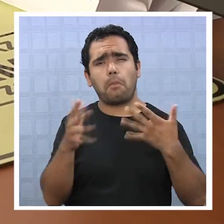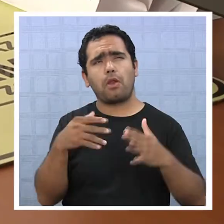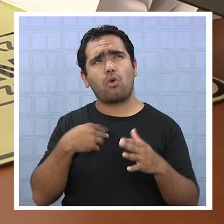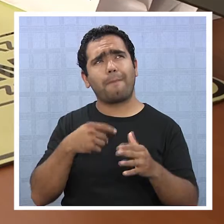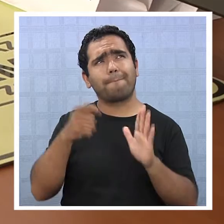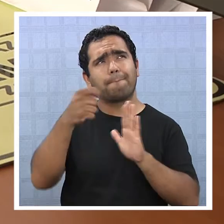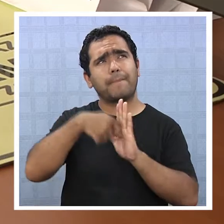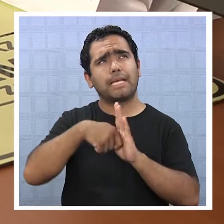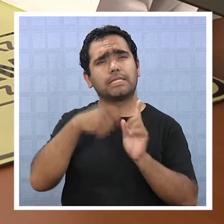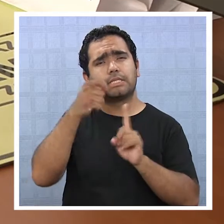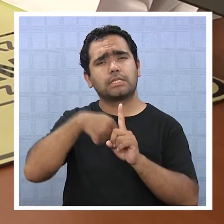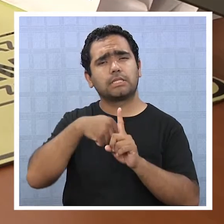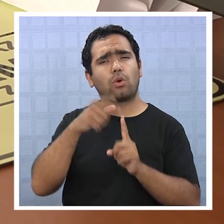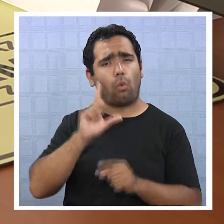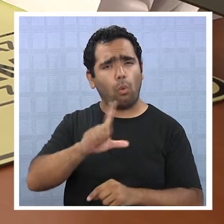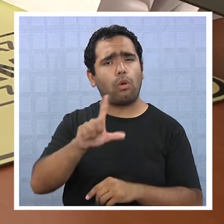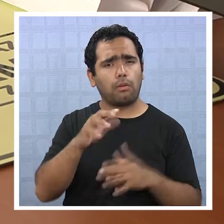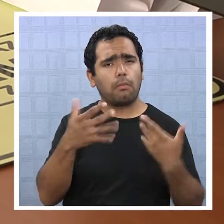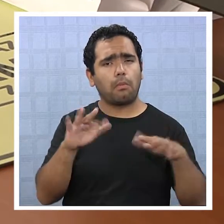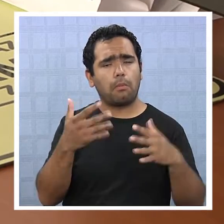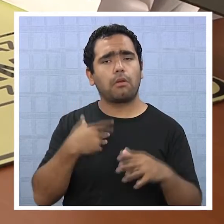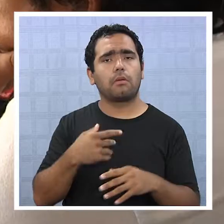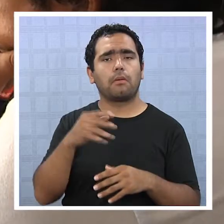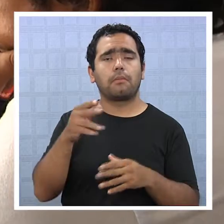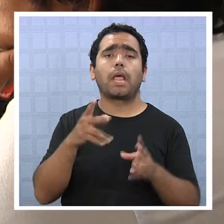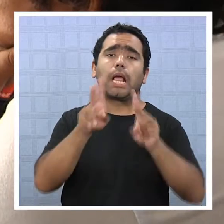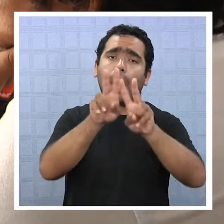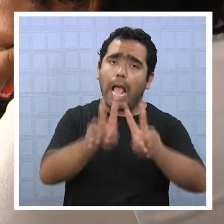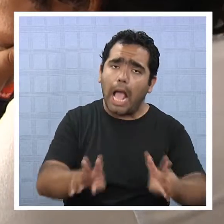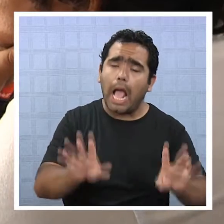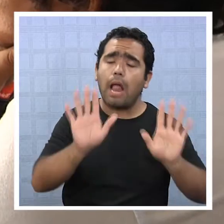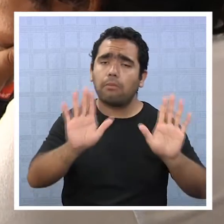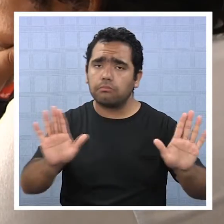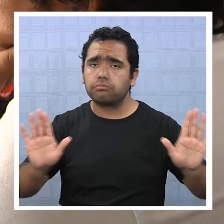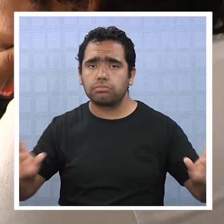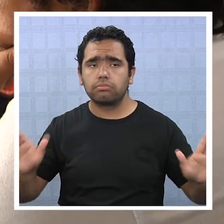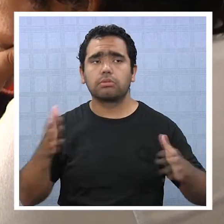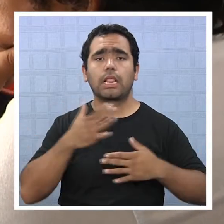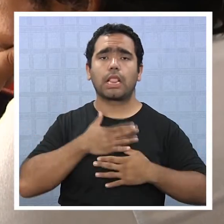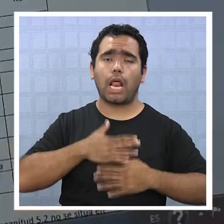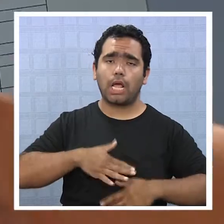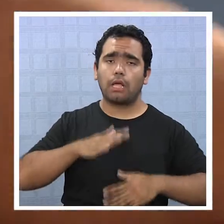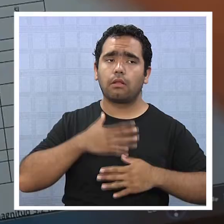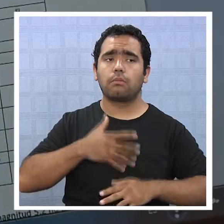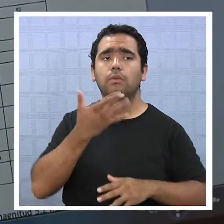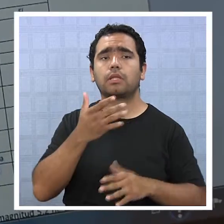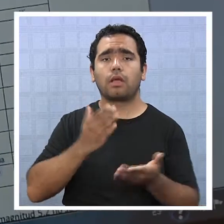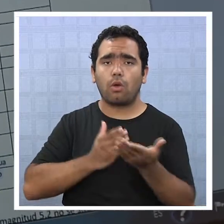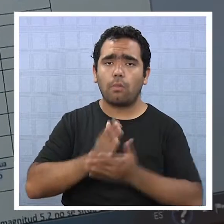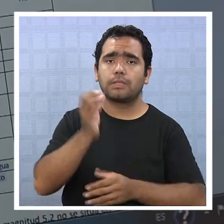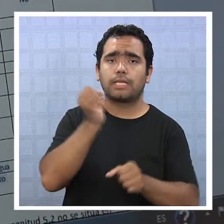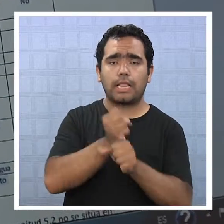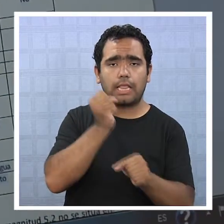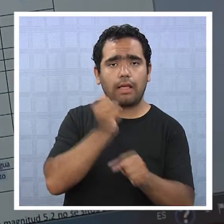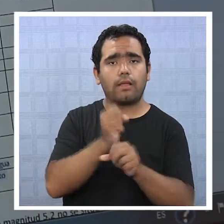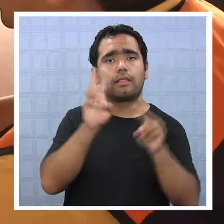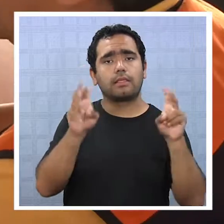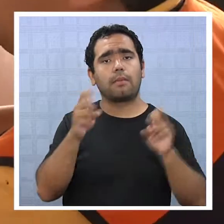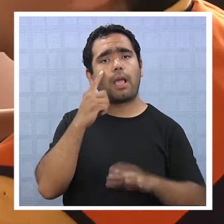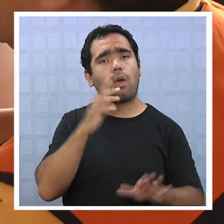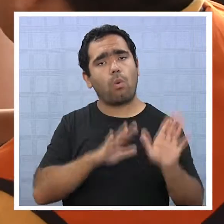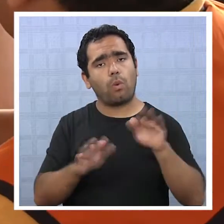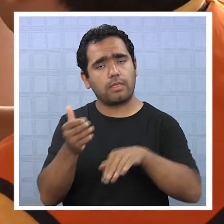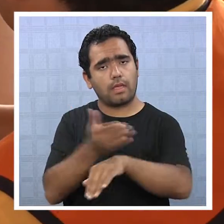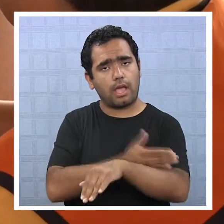julio, y en definitiva es llamar a la calma, a la tranquilidad, y que obviamente comenzamos a trabajar lo que es prevención.